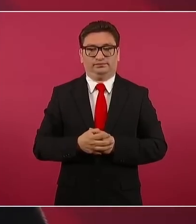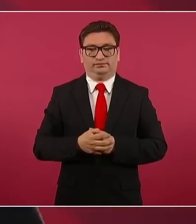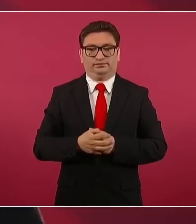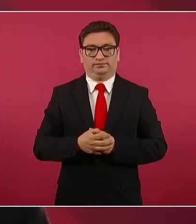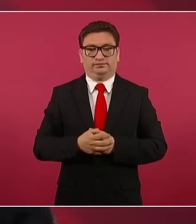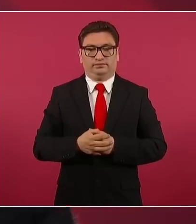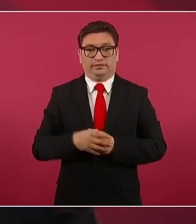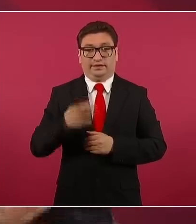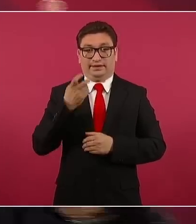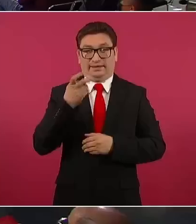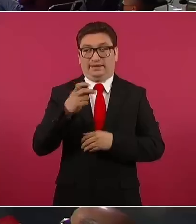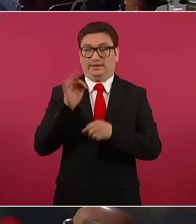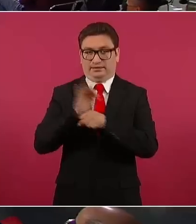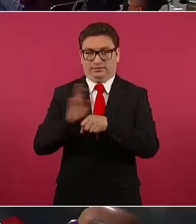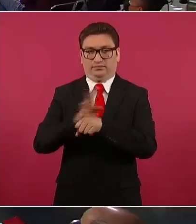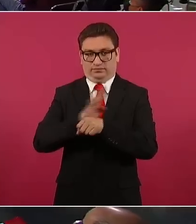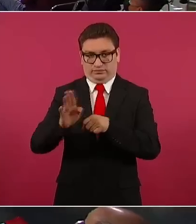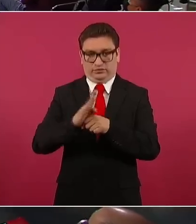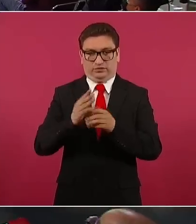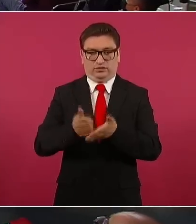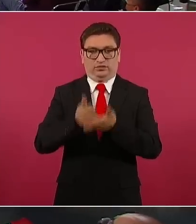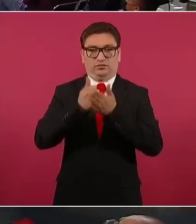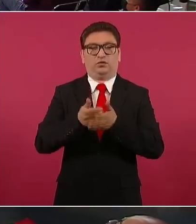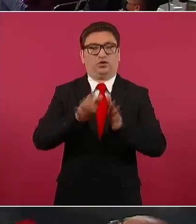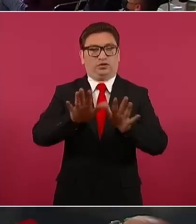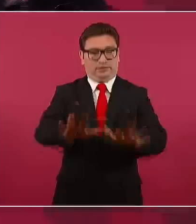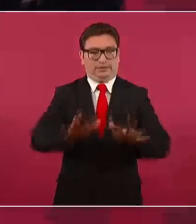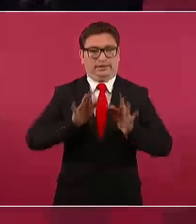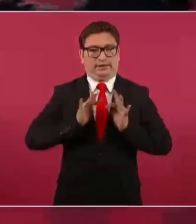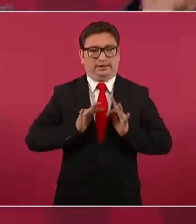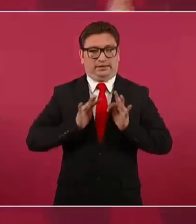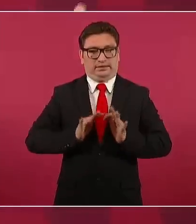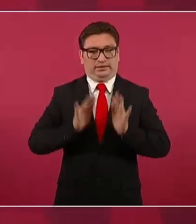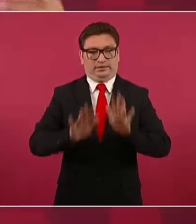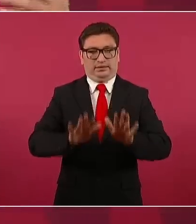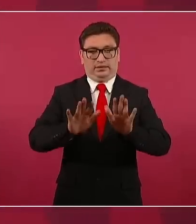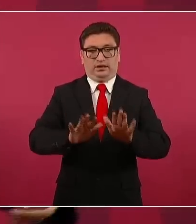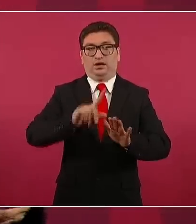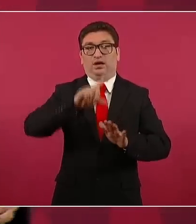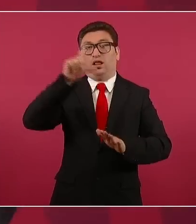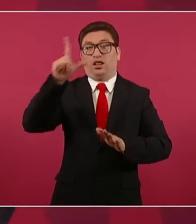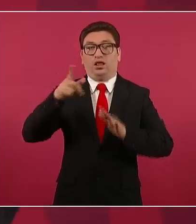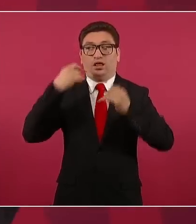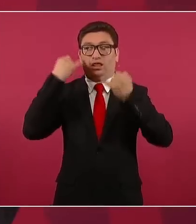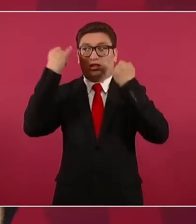favorable, pero vámonos despacio, porque si no distorsionan las cosas.